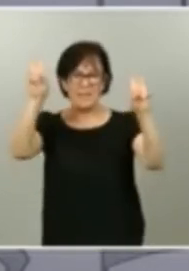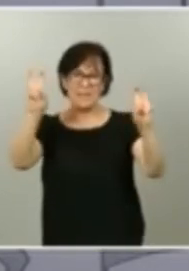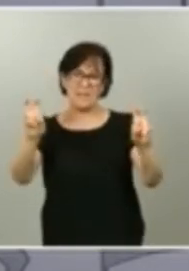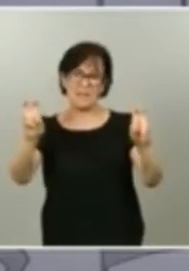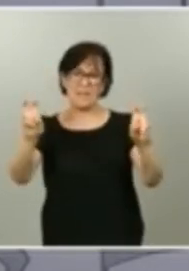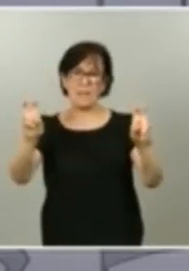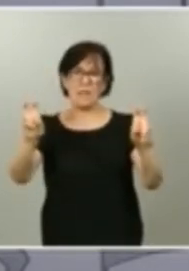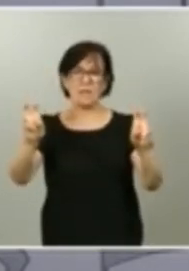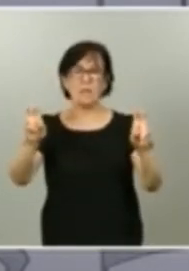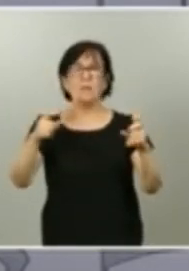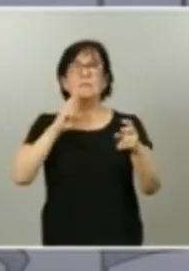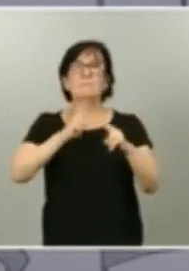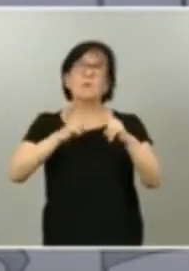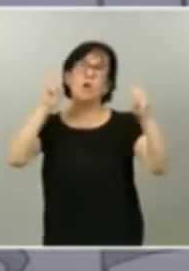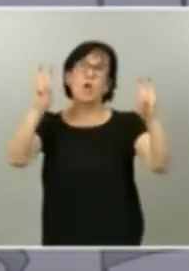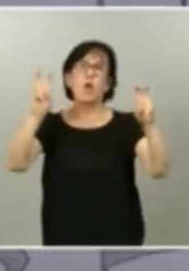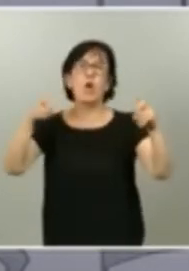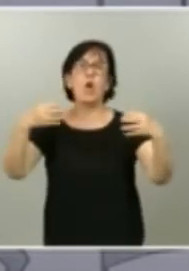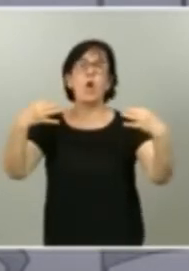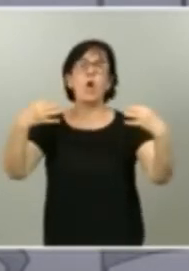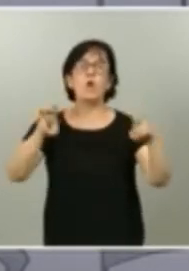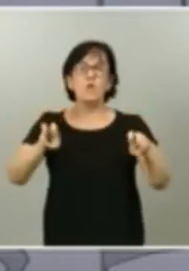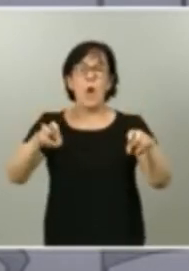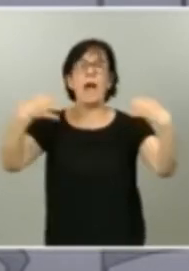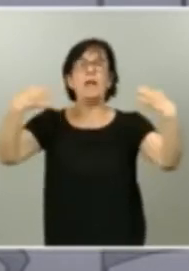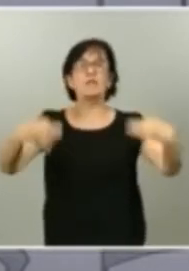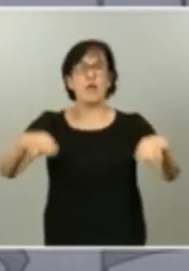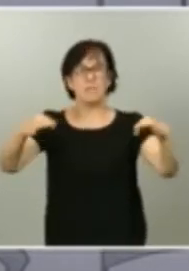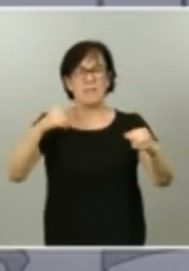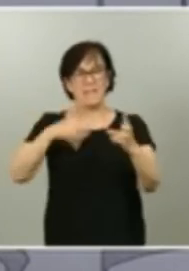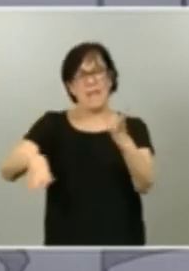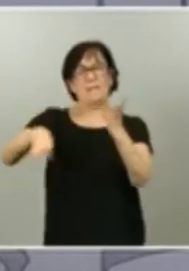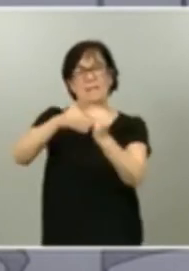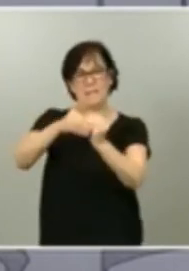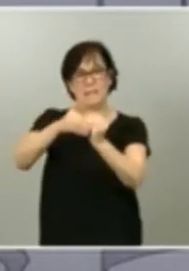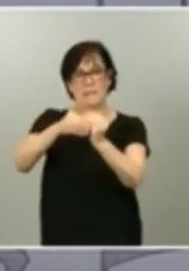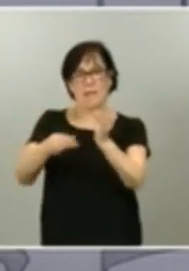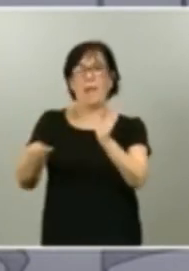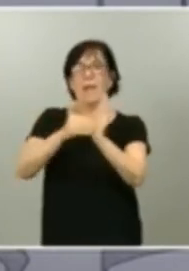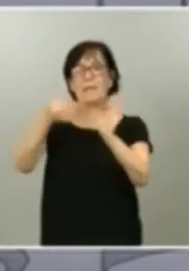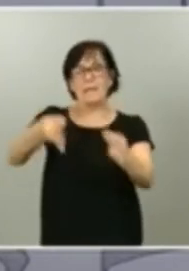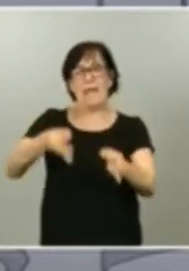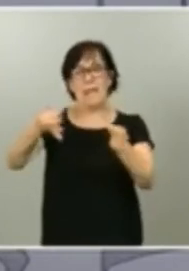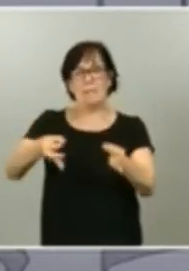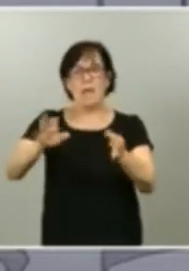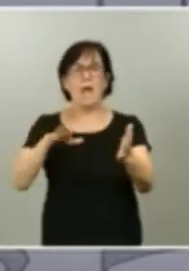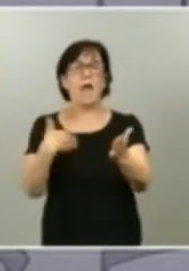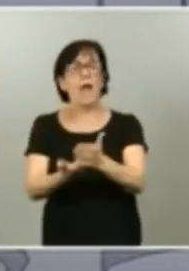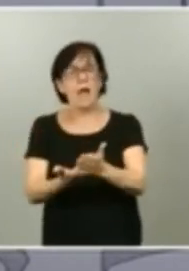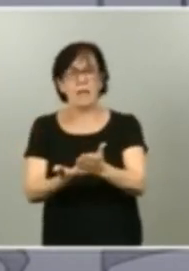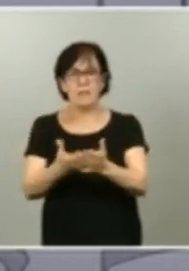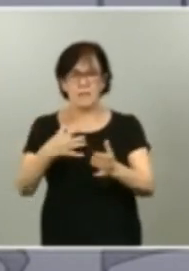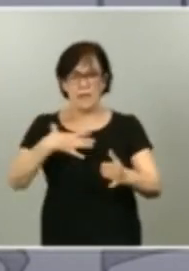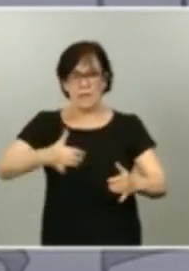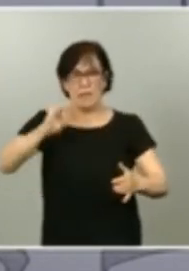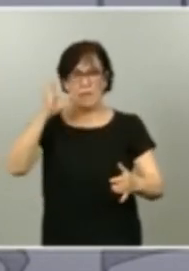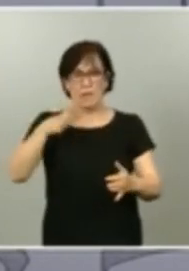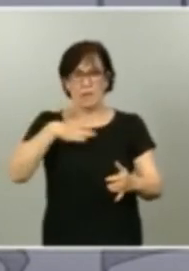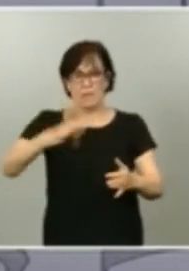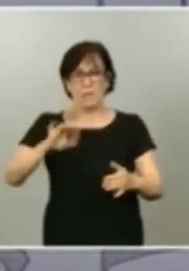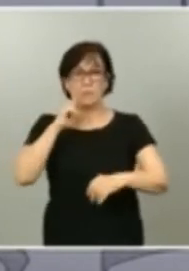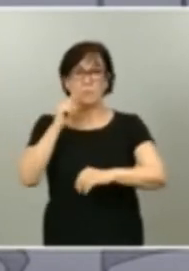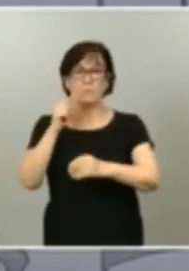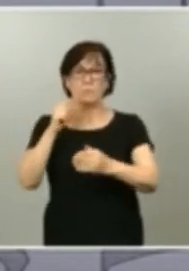normalidad y añadimos siempre la coletilla siguiente y es que hasta que dispongamos de una vacuna y